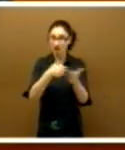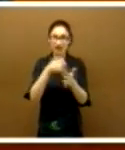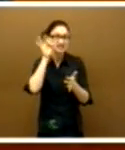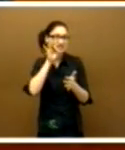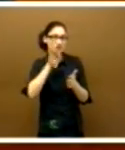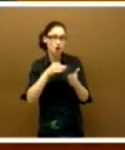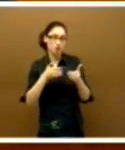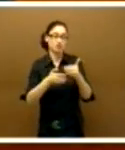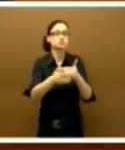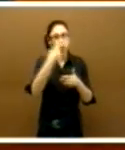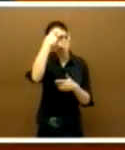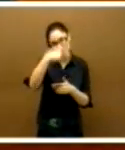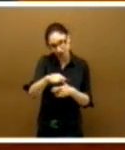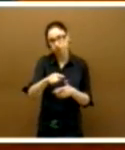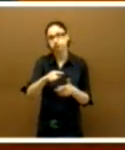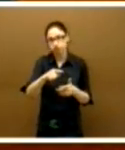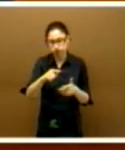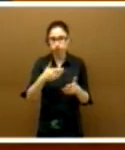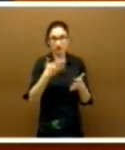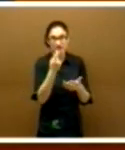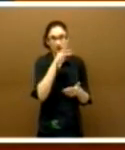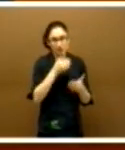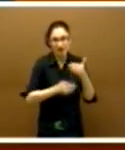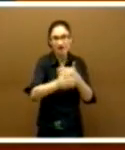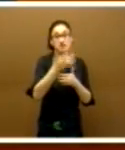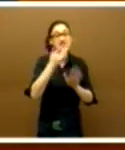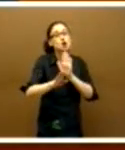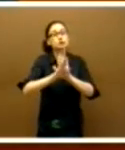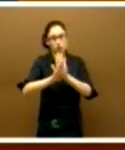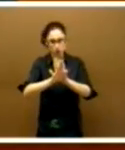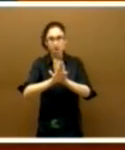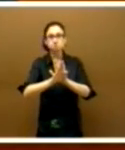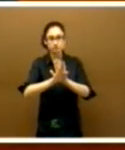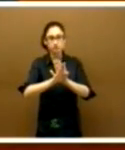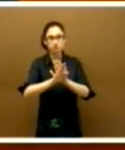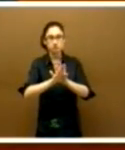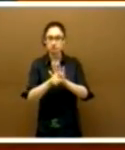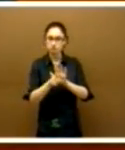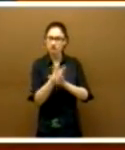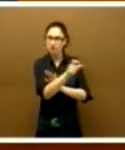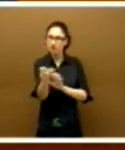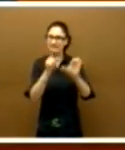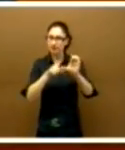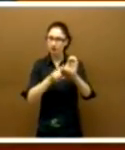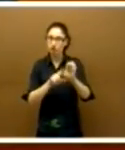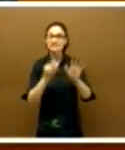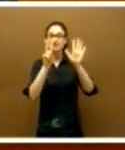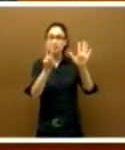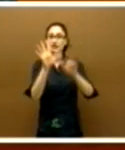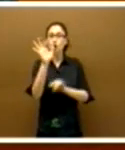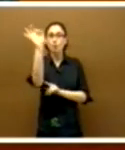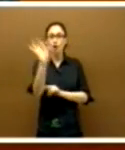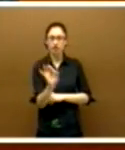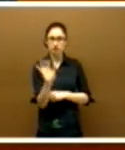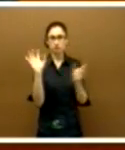hasta final de siglo, hasta final de siglo, la población extremeña caería un 75%,